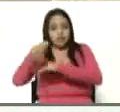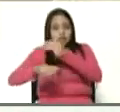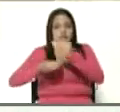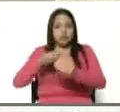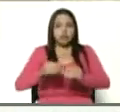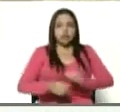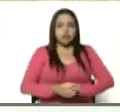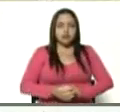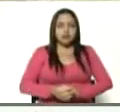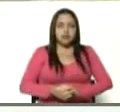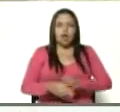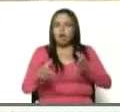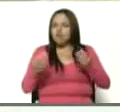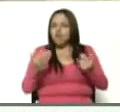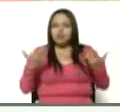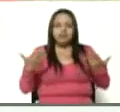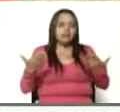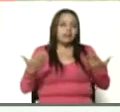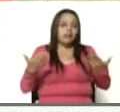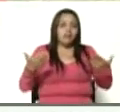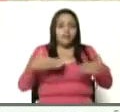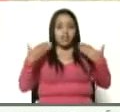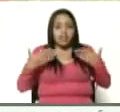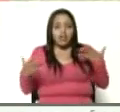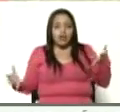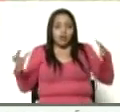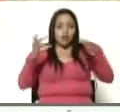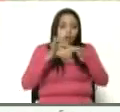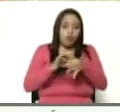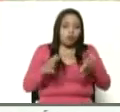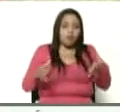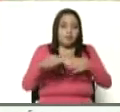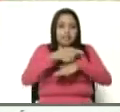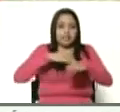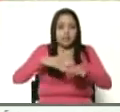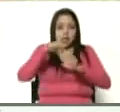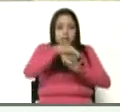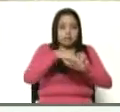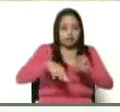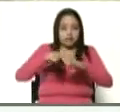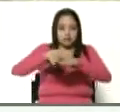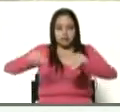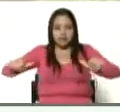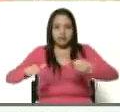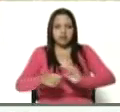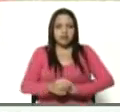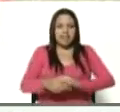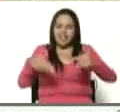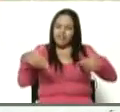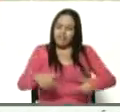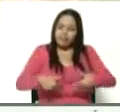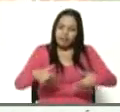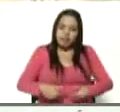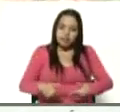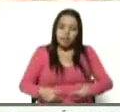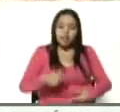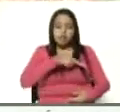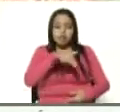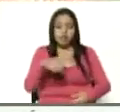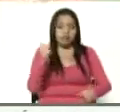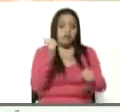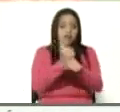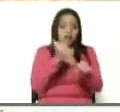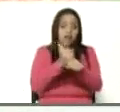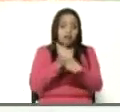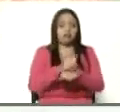muy satisfactoriamente con el Ministerio para el Poder Popular para la Agricultura y Tierra. Ese el esfuerzo de nuestros productores, ese